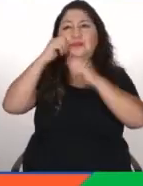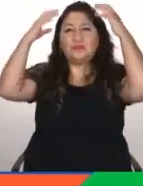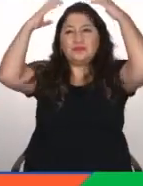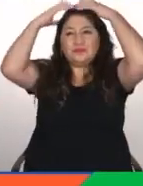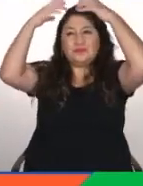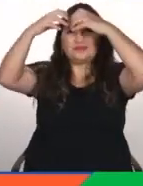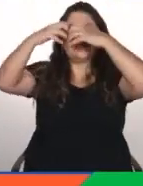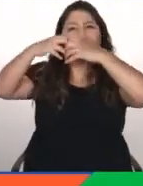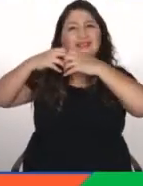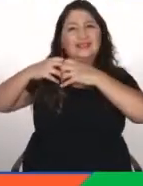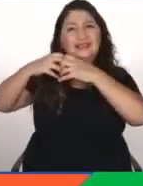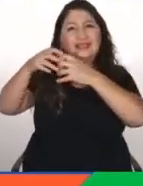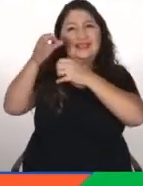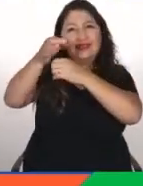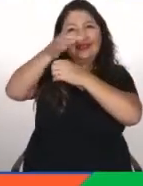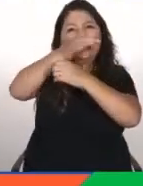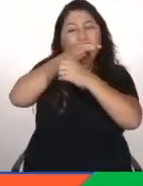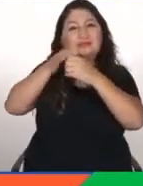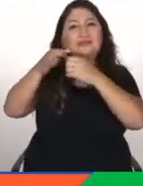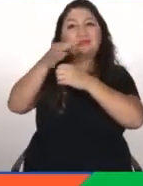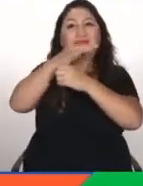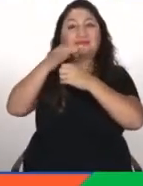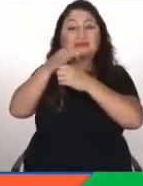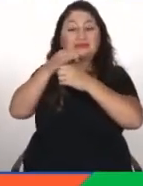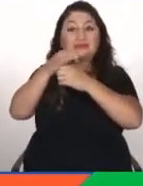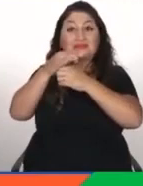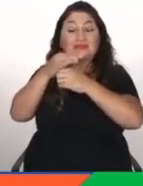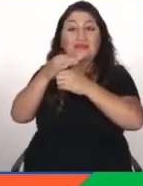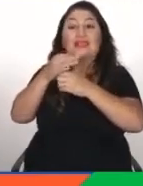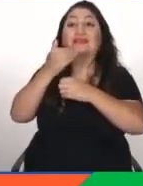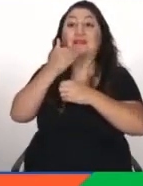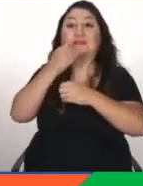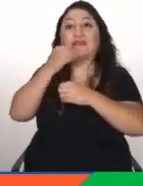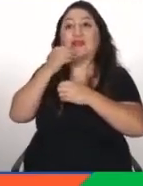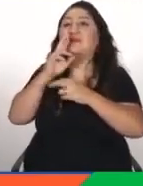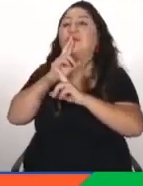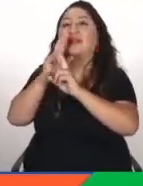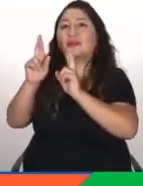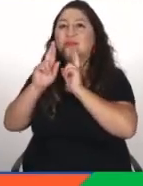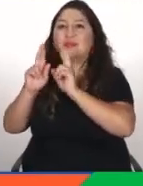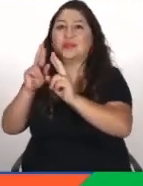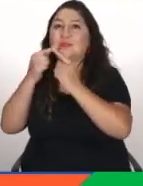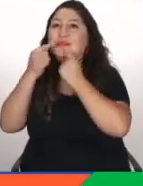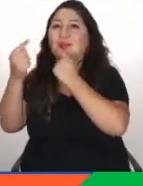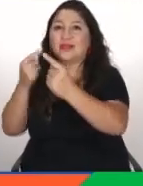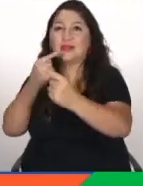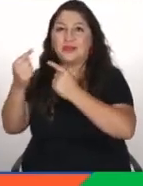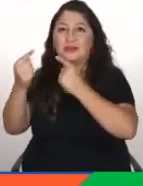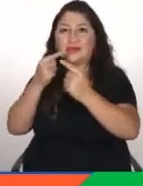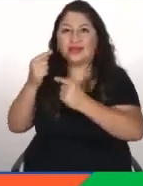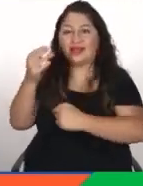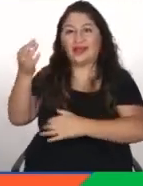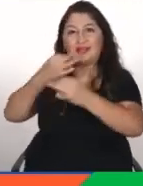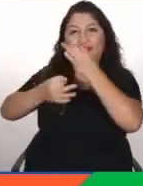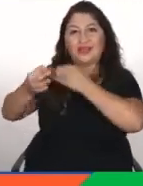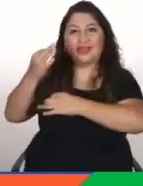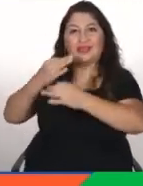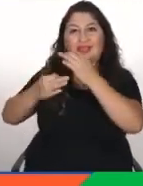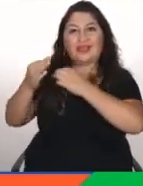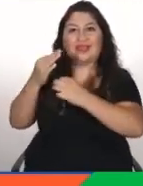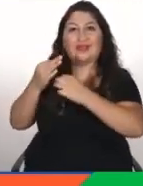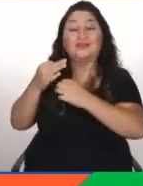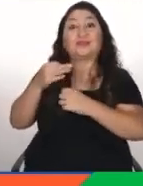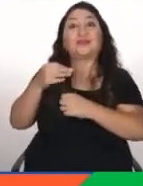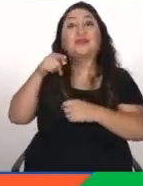muchísimas preguntas y ojo que vamos a estar viendo las preguntas que nos manden en el chat Carlos, ¿estás por ahí? Cuéntame, ¿cómo estás? ¿Directo desde España,